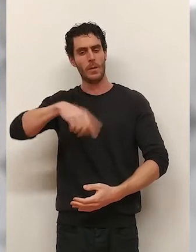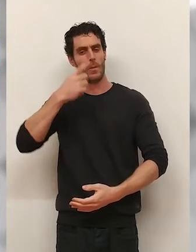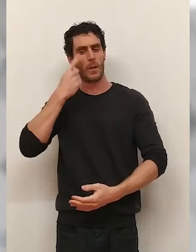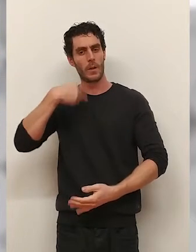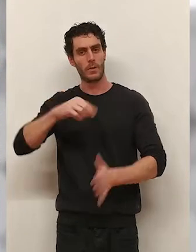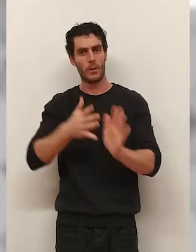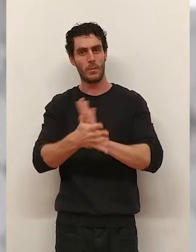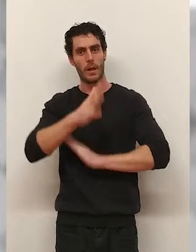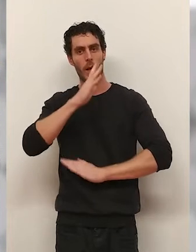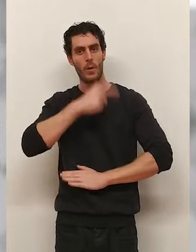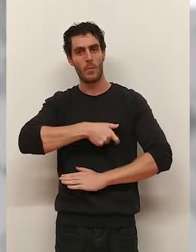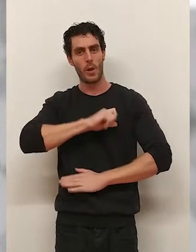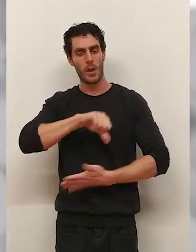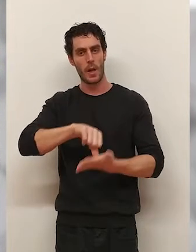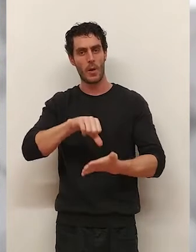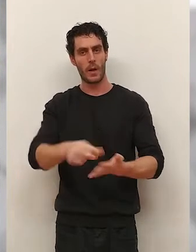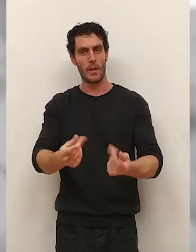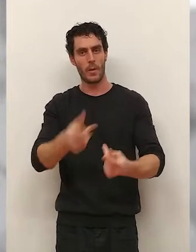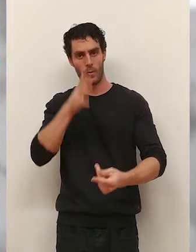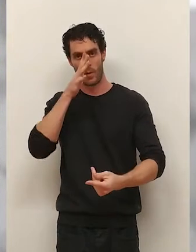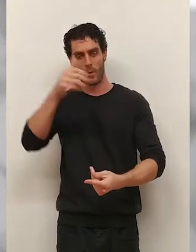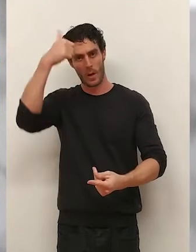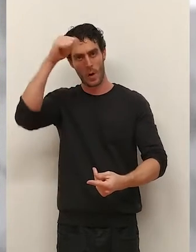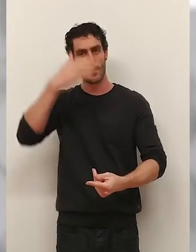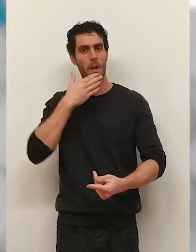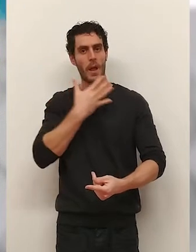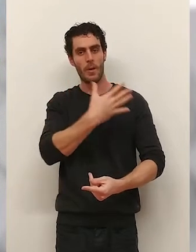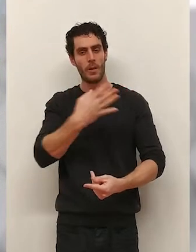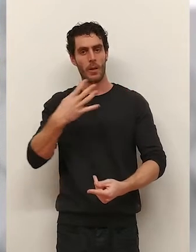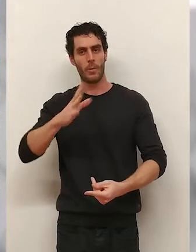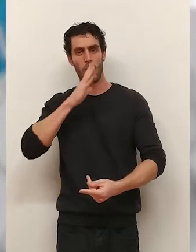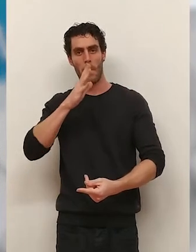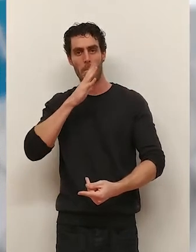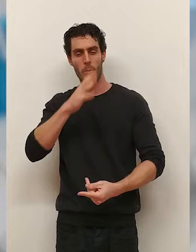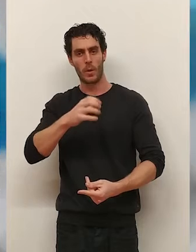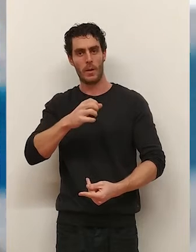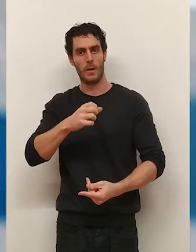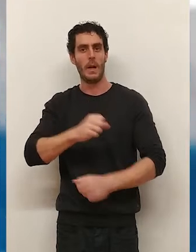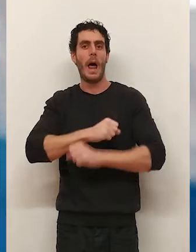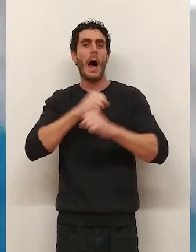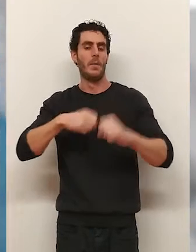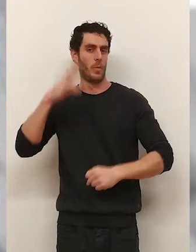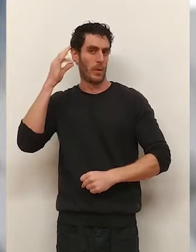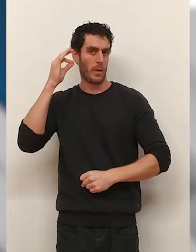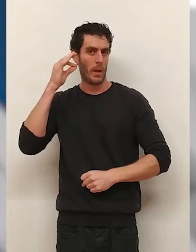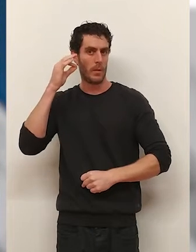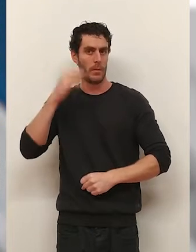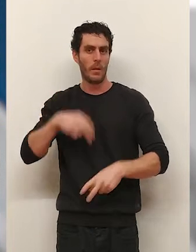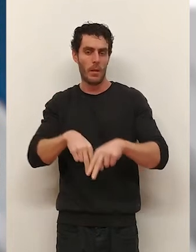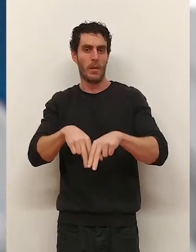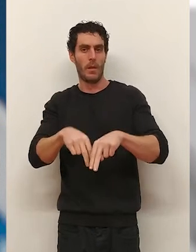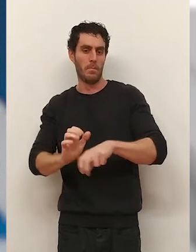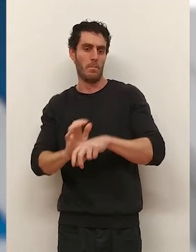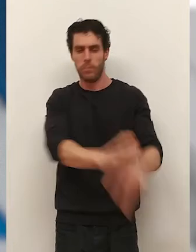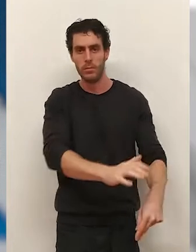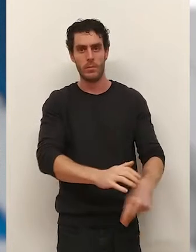Y fíjense, les contamos ahora que la policía local de Logroño ha denunciado a un hombre de 54 años por tirar al suelo a una anciana que no le dejaba